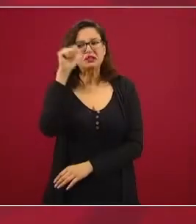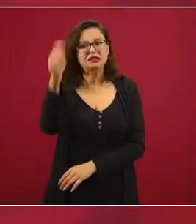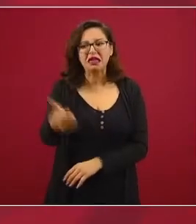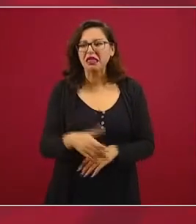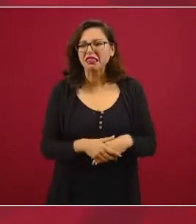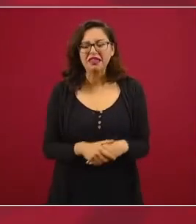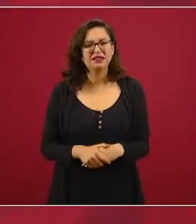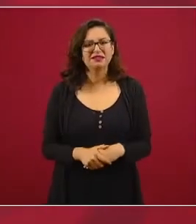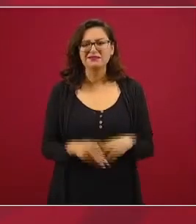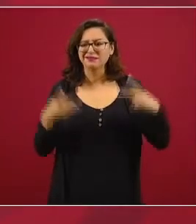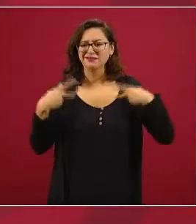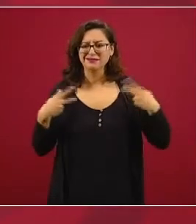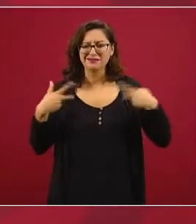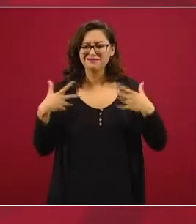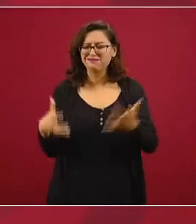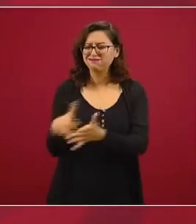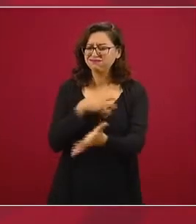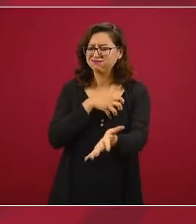mexicanos en la pobreza.